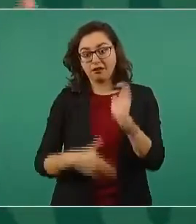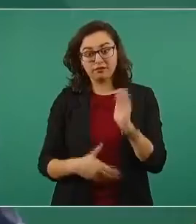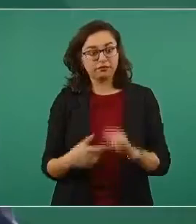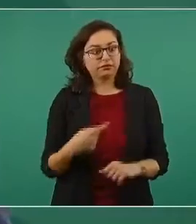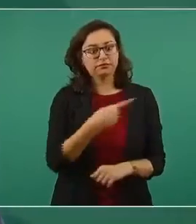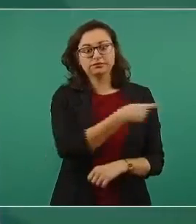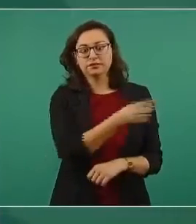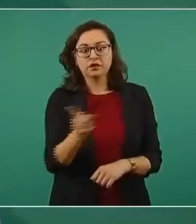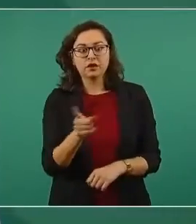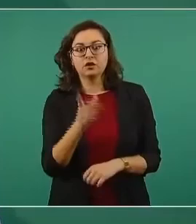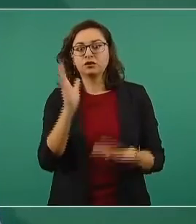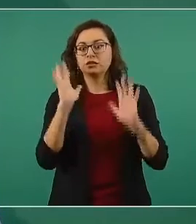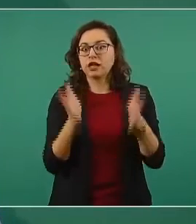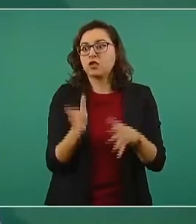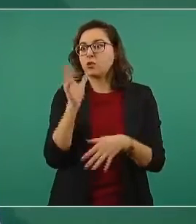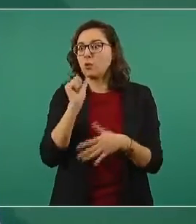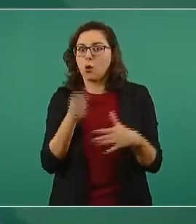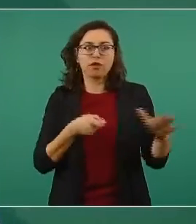cooptar a todos.